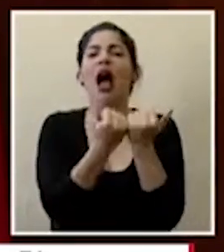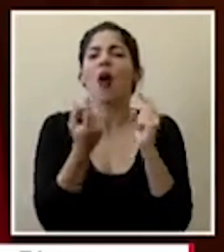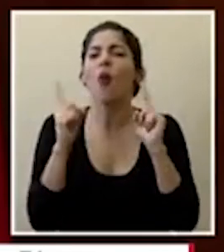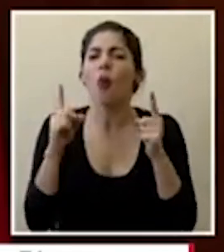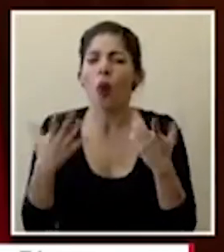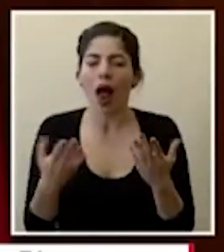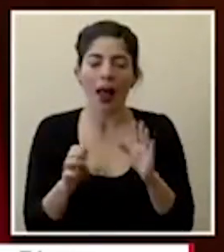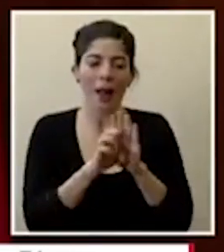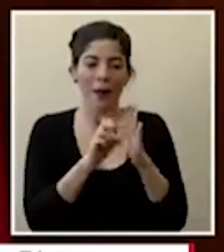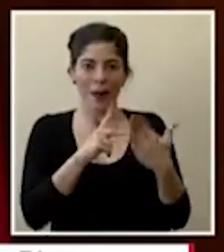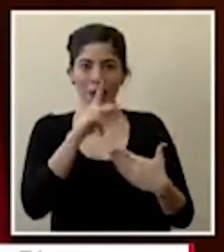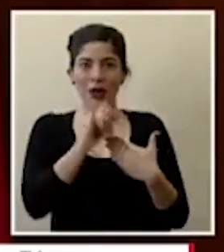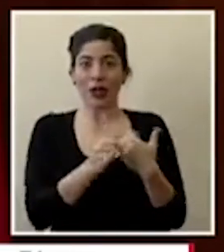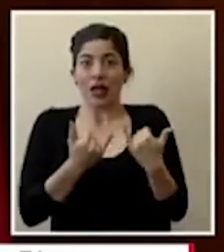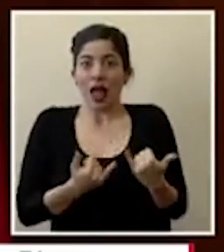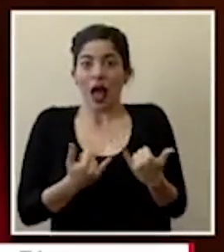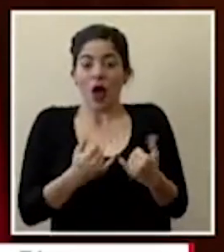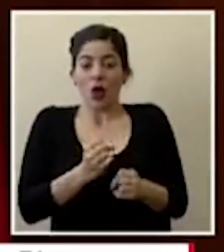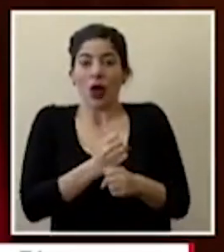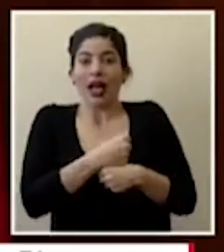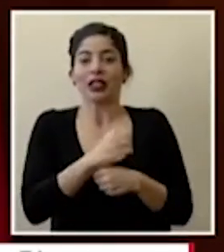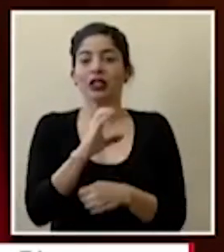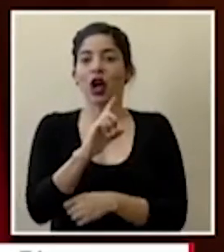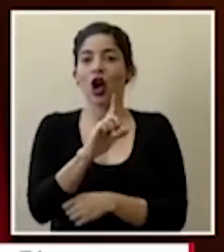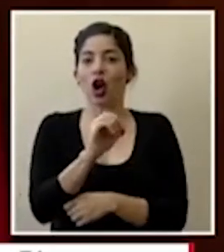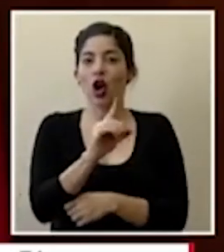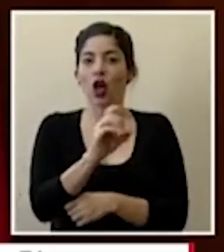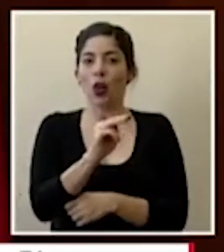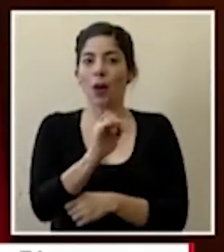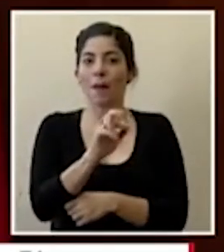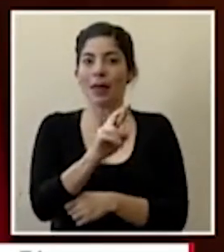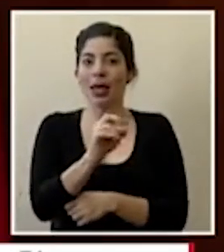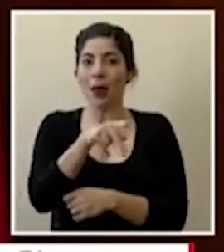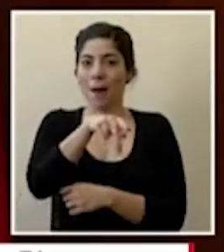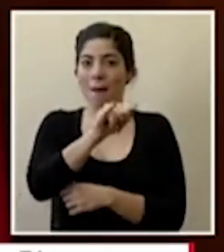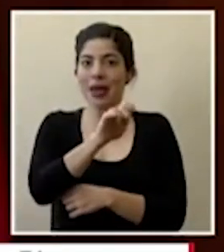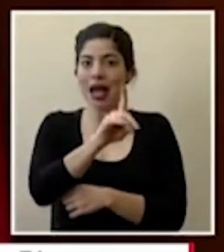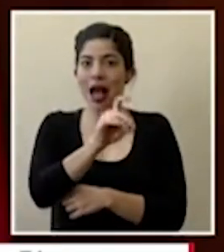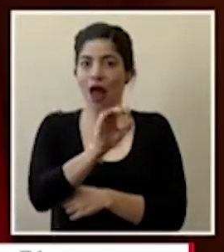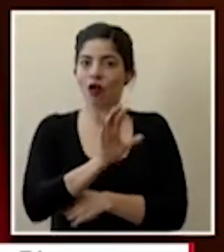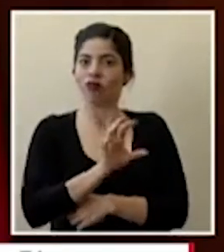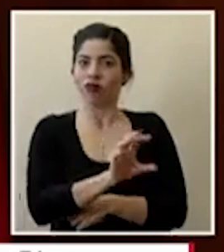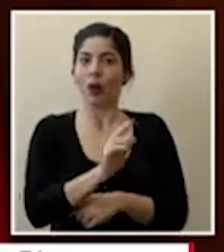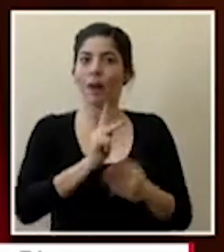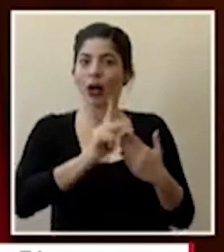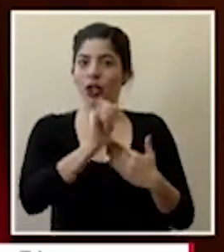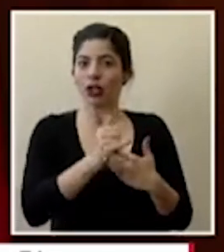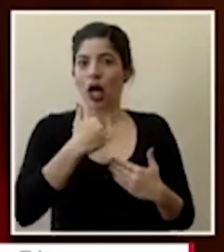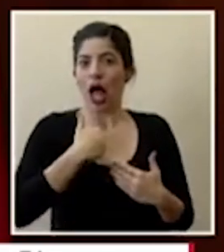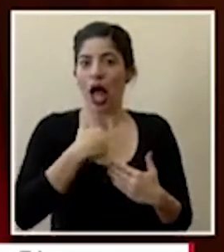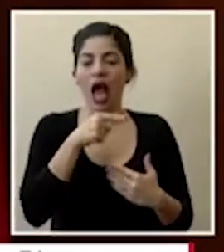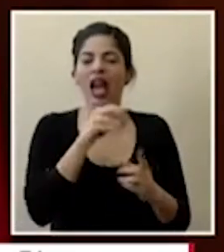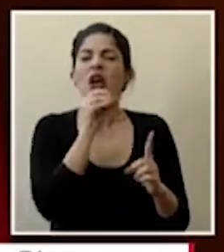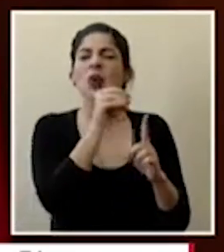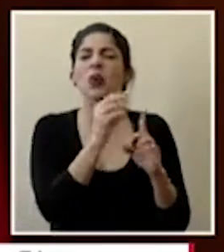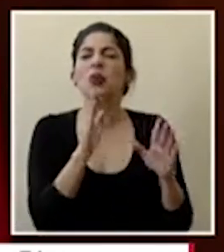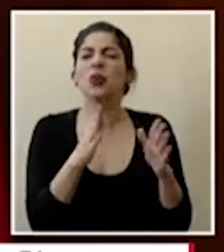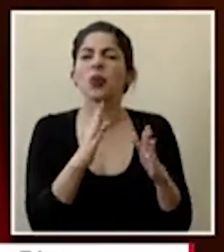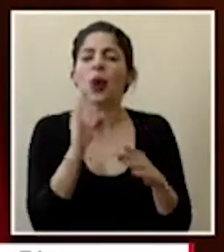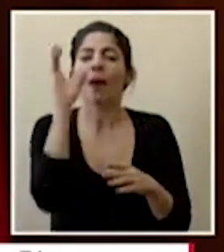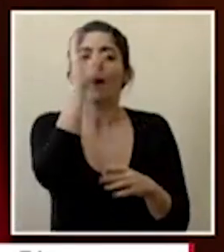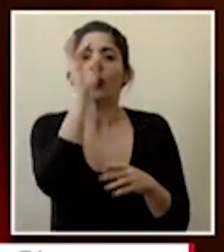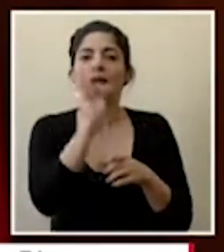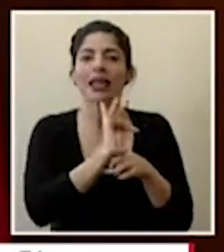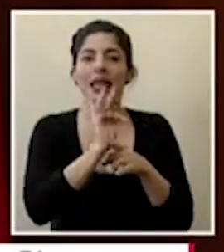por ejemplo el proyecto que está desarrollando el clodomiro picado donde pues para él el tratamiento de la la